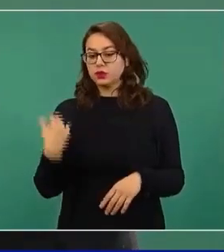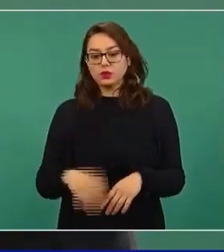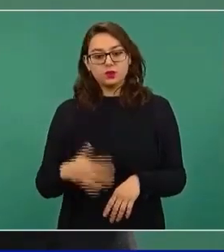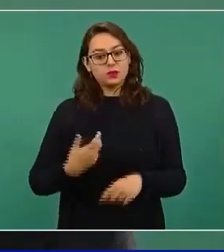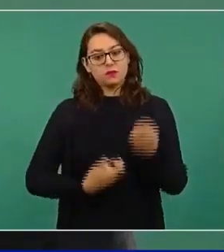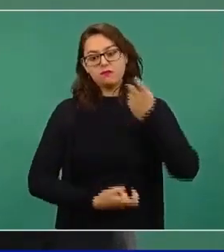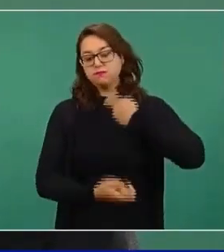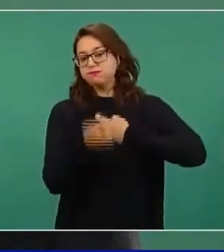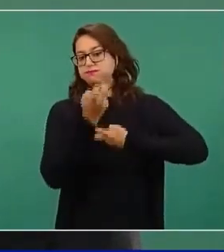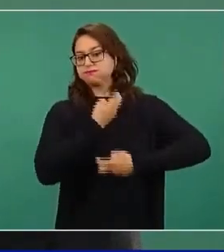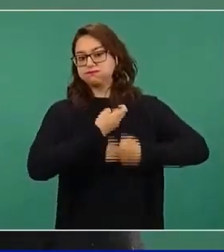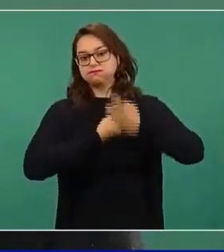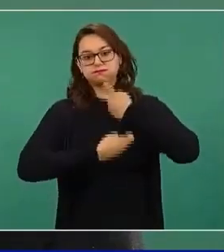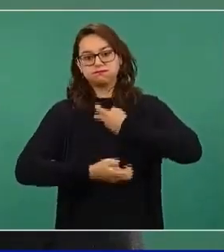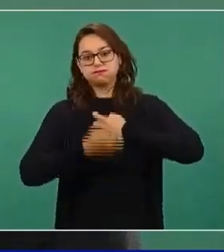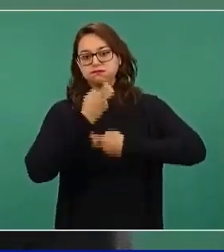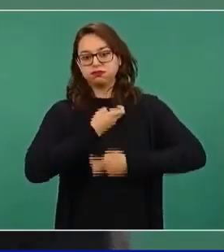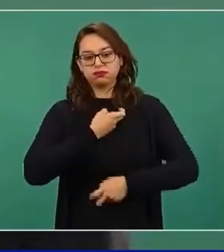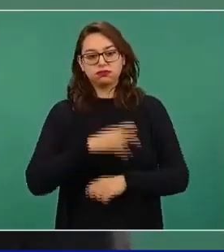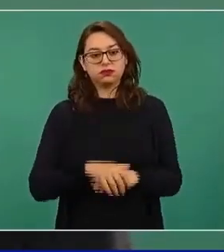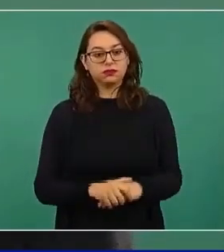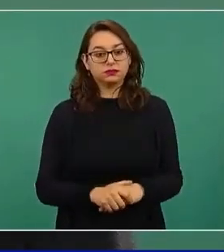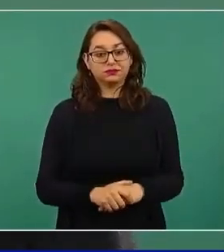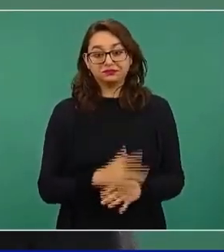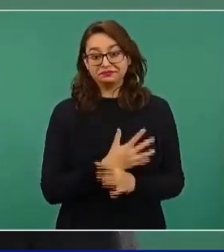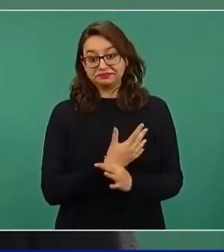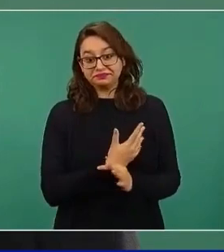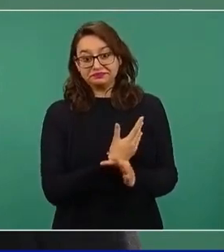que los hermanos